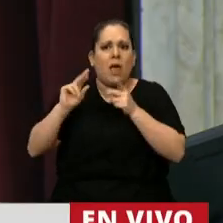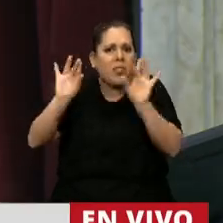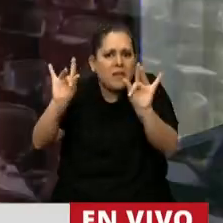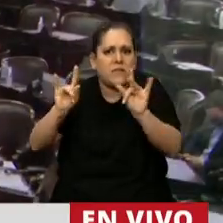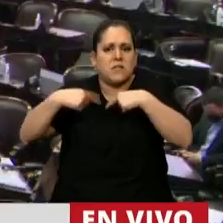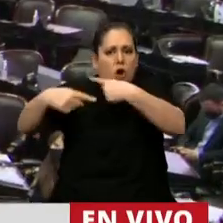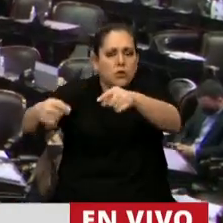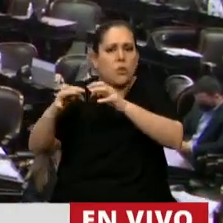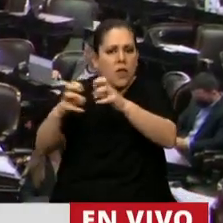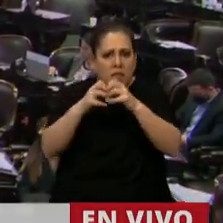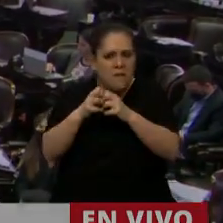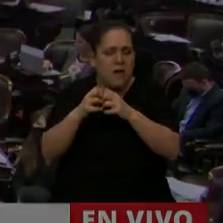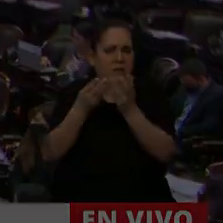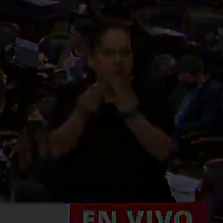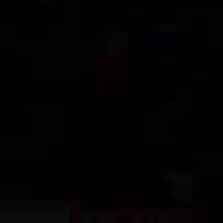y terminar con el debate de esta ley.